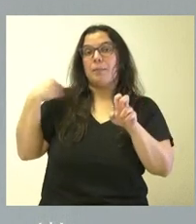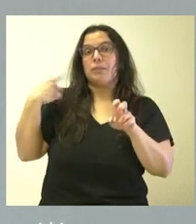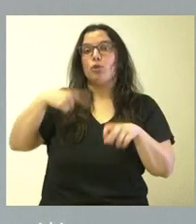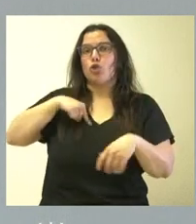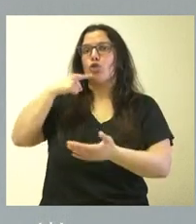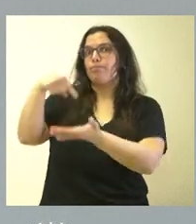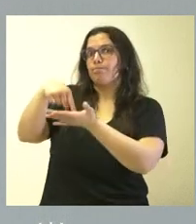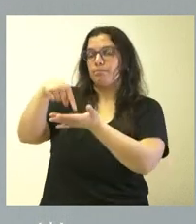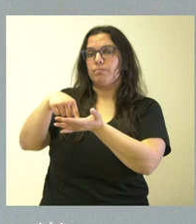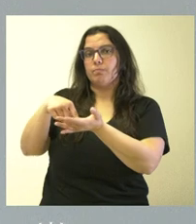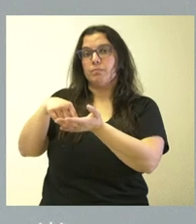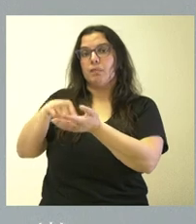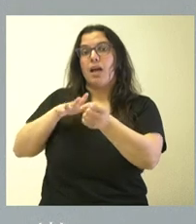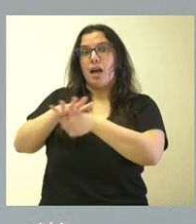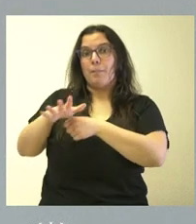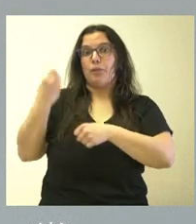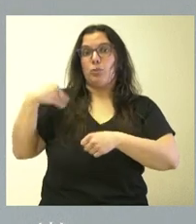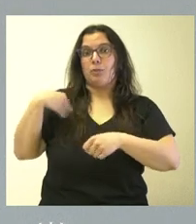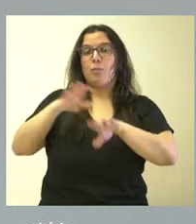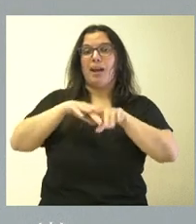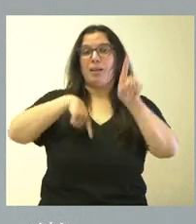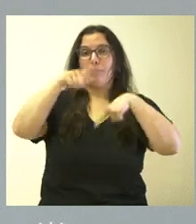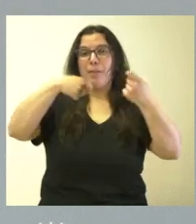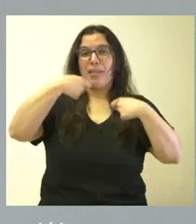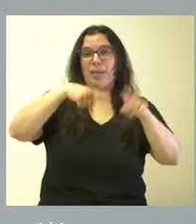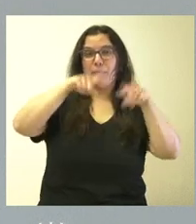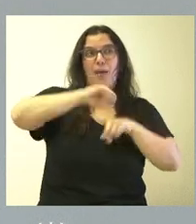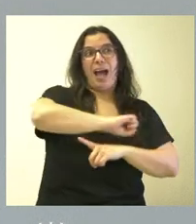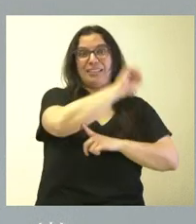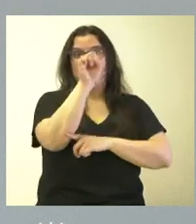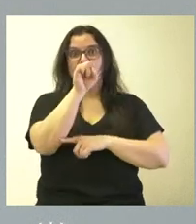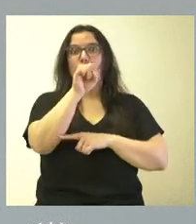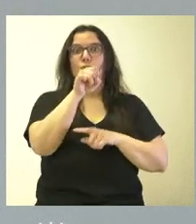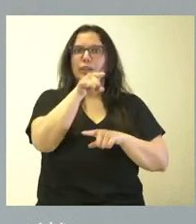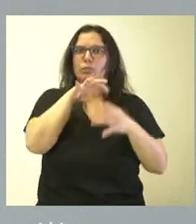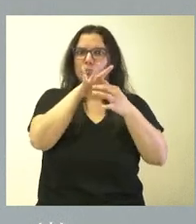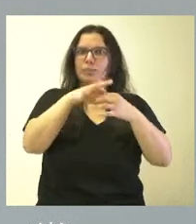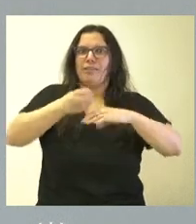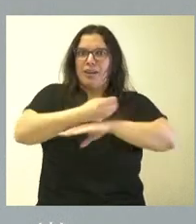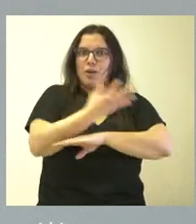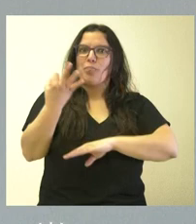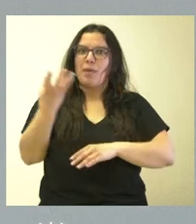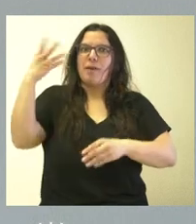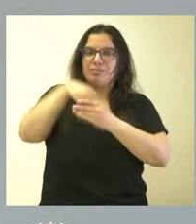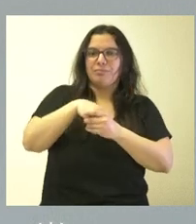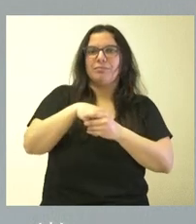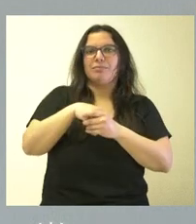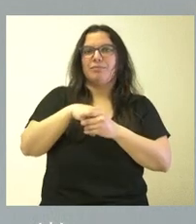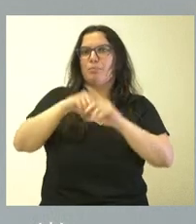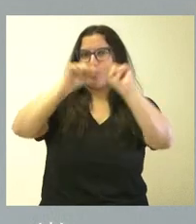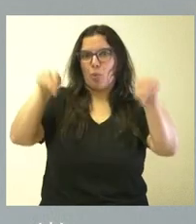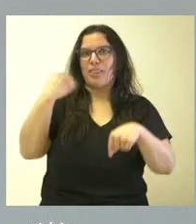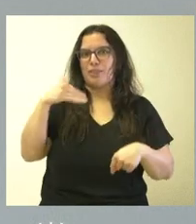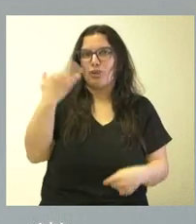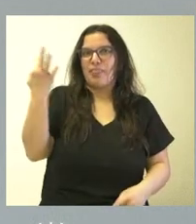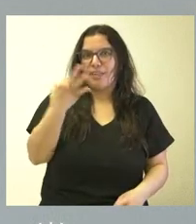exigencia en el ámbito del corredor atlántico, que es un corredor ferroviario y que tiene que incorporar plenamente a la provincia de